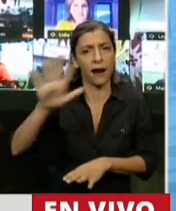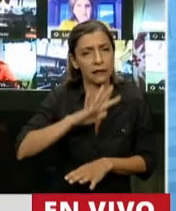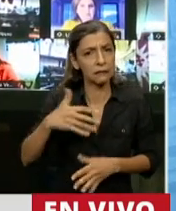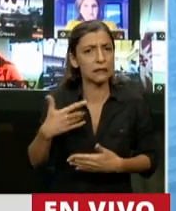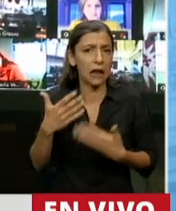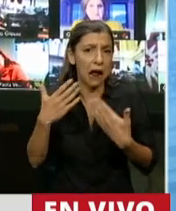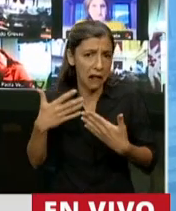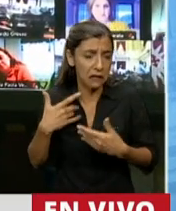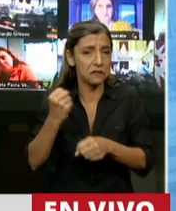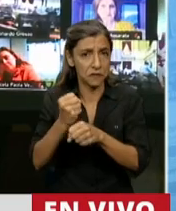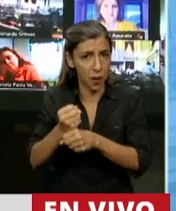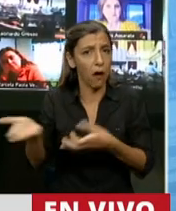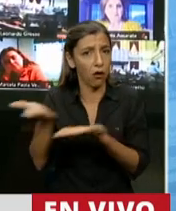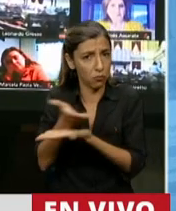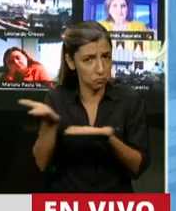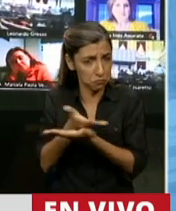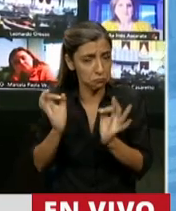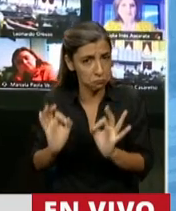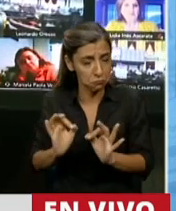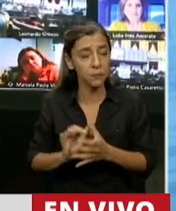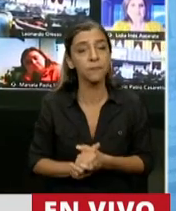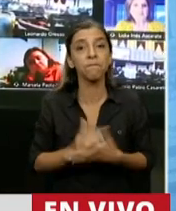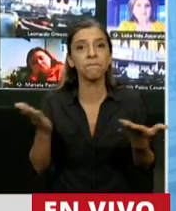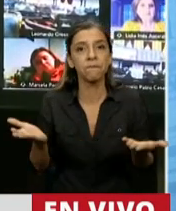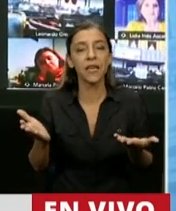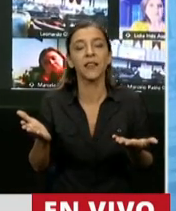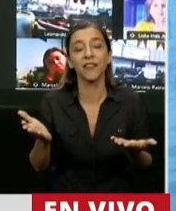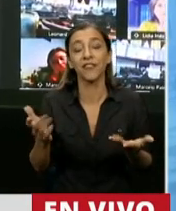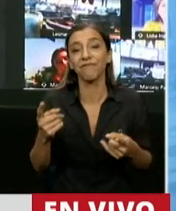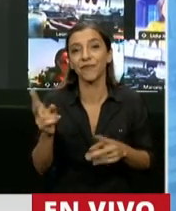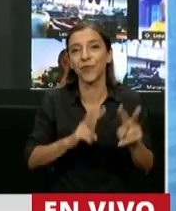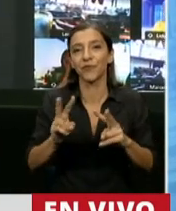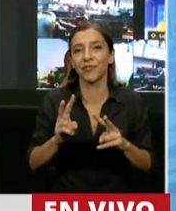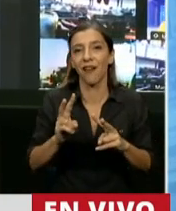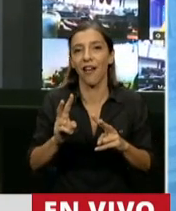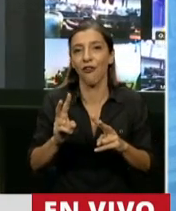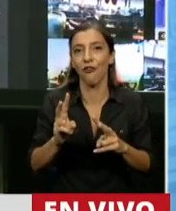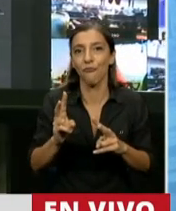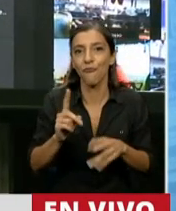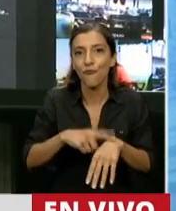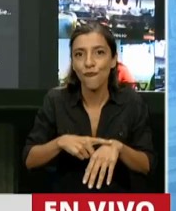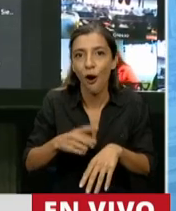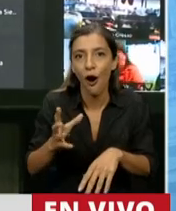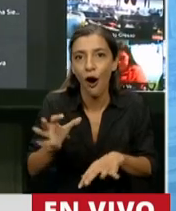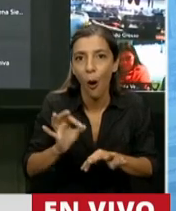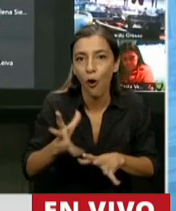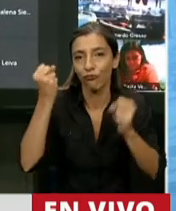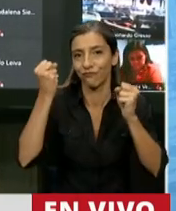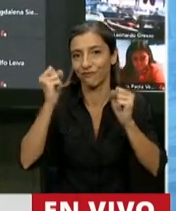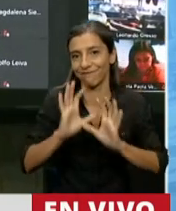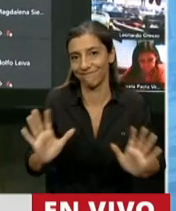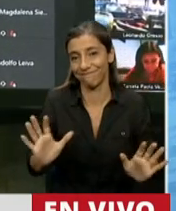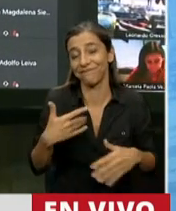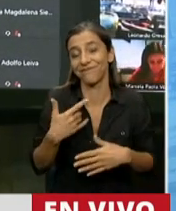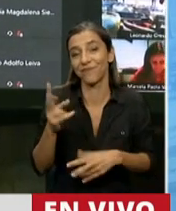trabajo colaborativo. Pero bueno, faltaba la oportunidad porque la intención de sacarle los fondos a